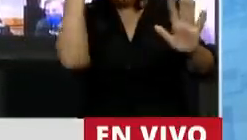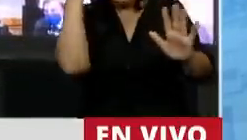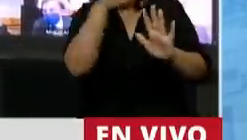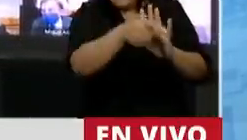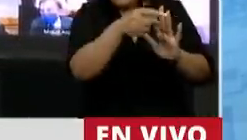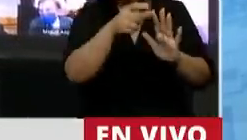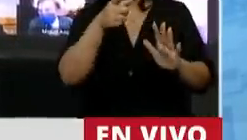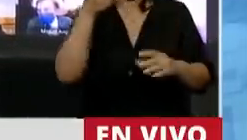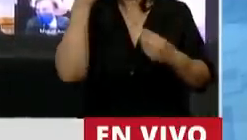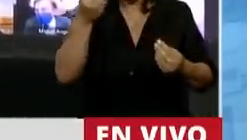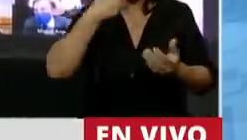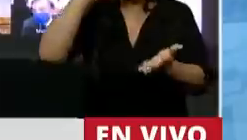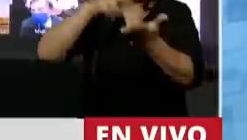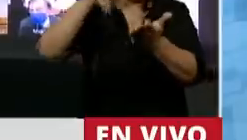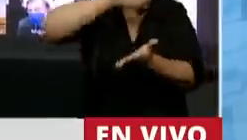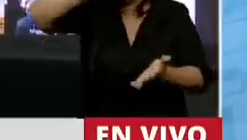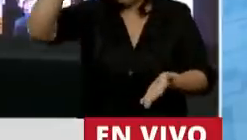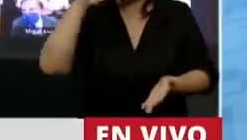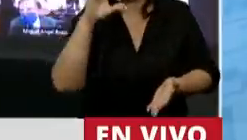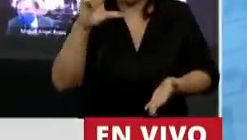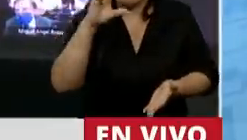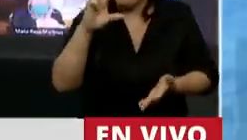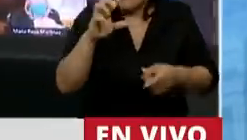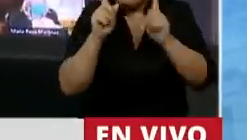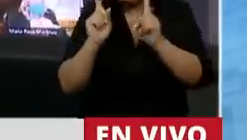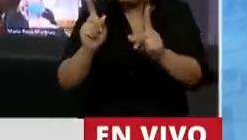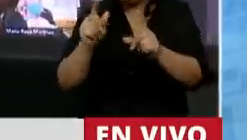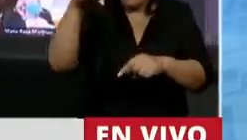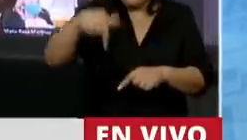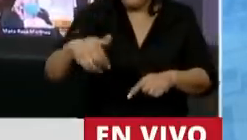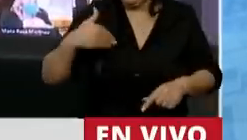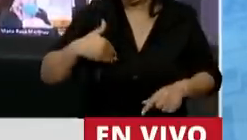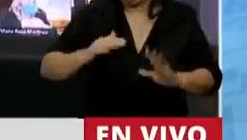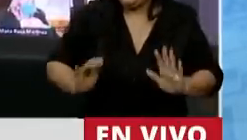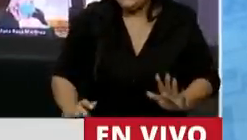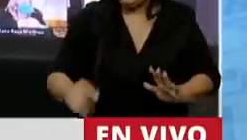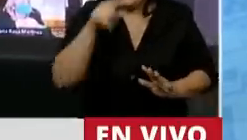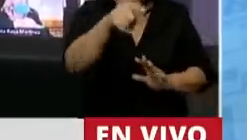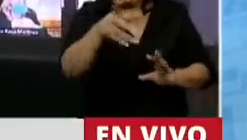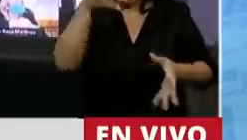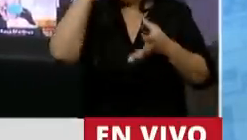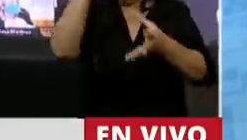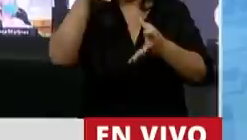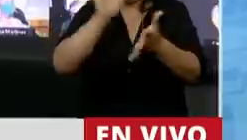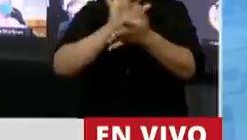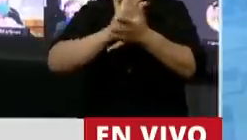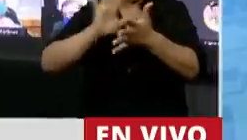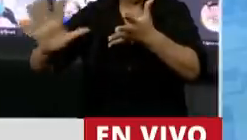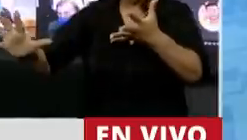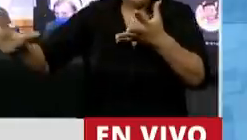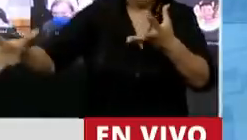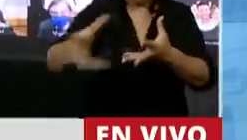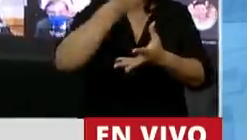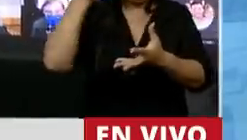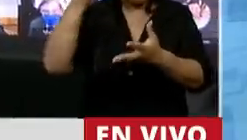Presidente, fue el tarifazo en dólares que llevaron adelante en la Argentina. Salvajismo contra la producción fue el